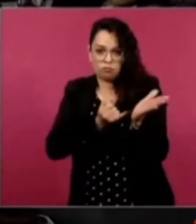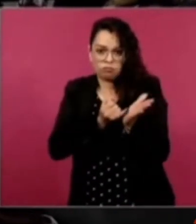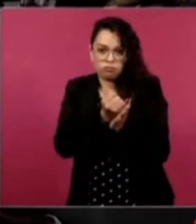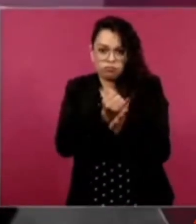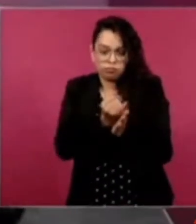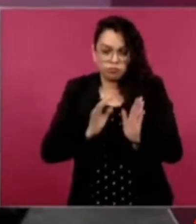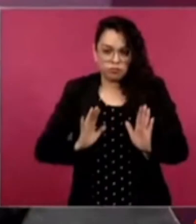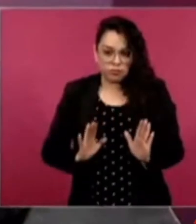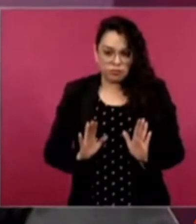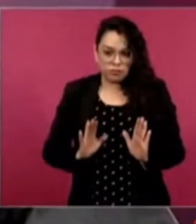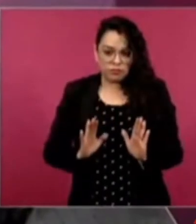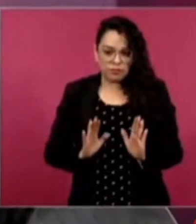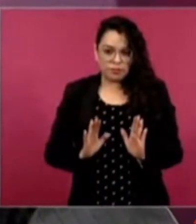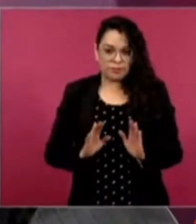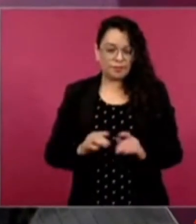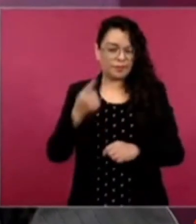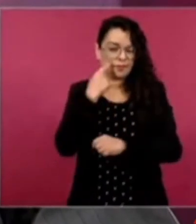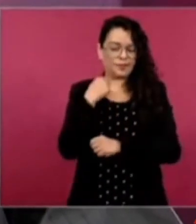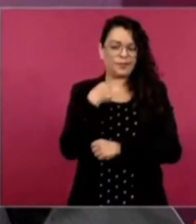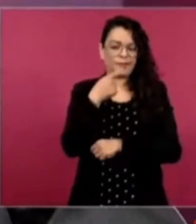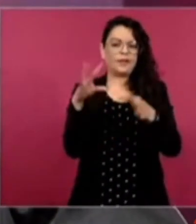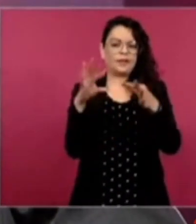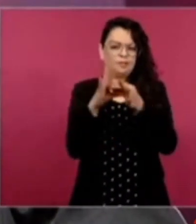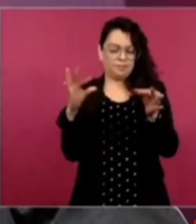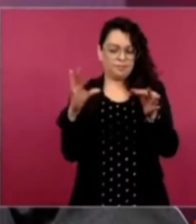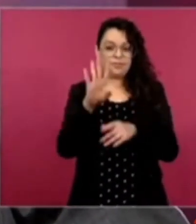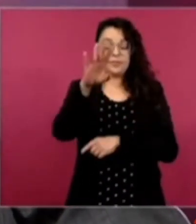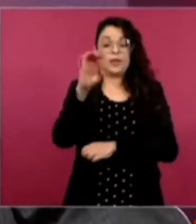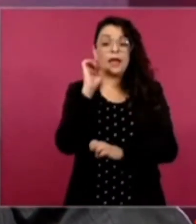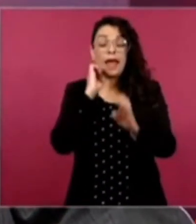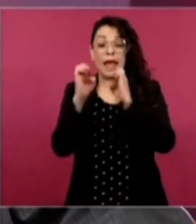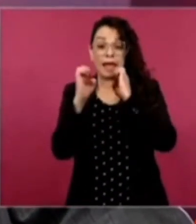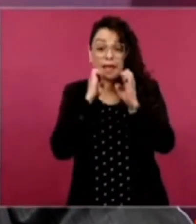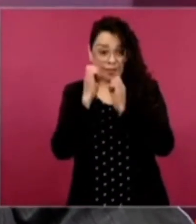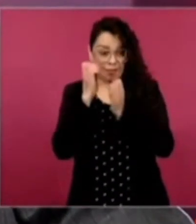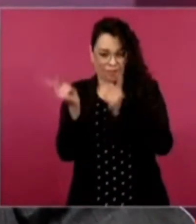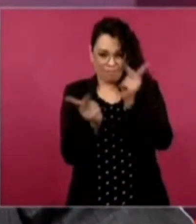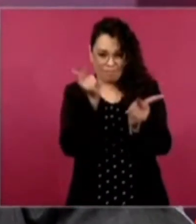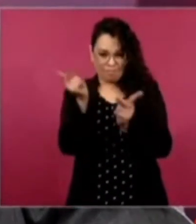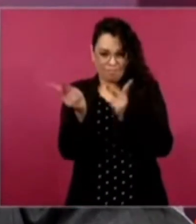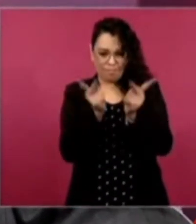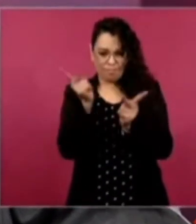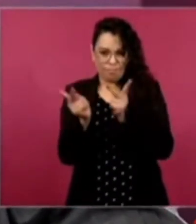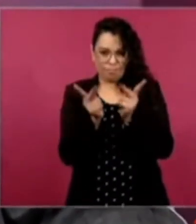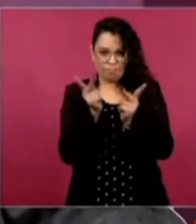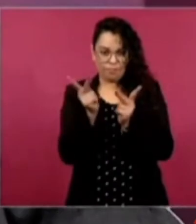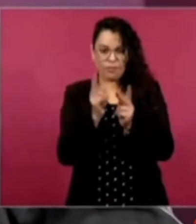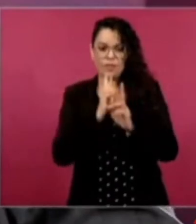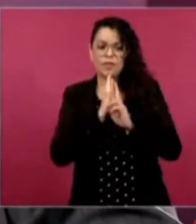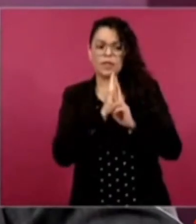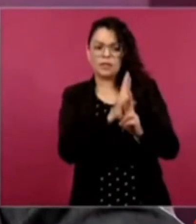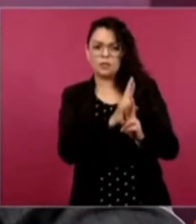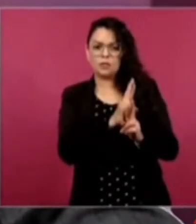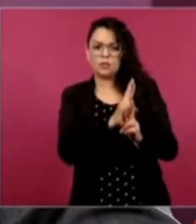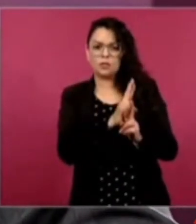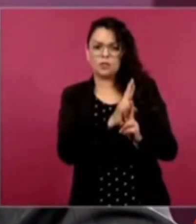imagínense, hubiese salido distinta, una.